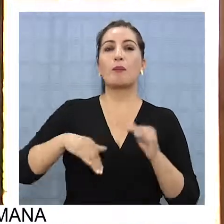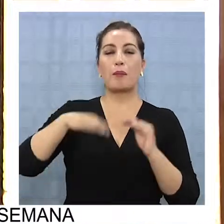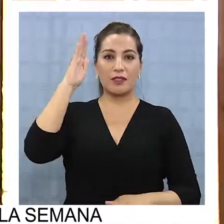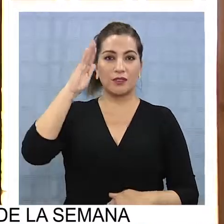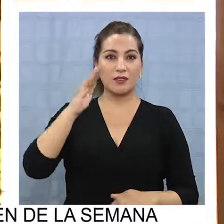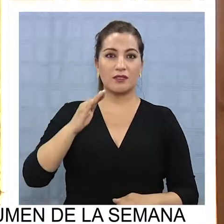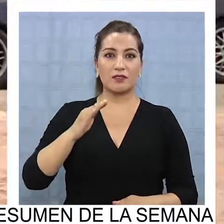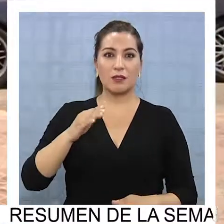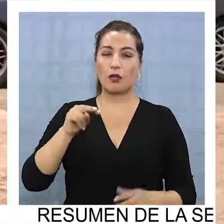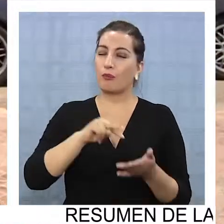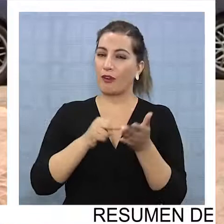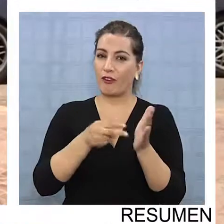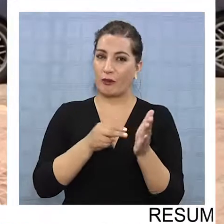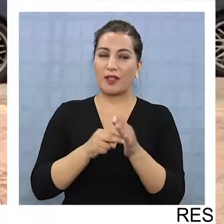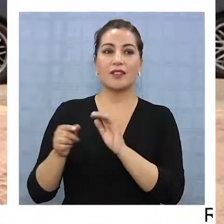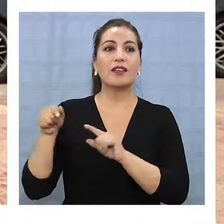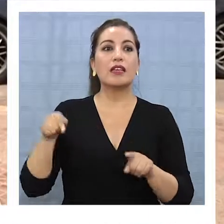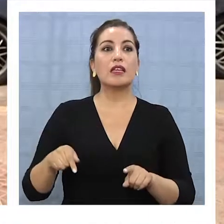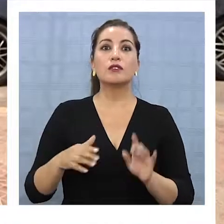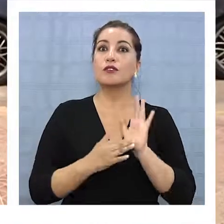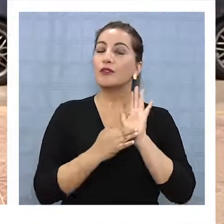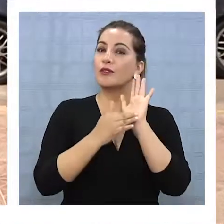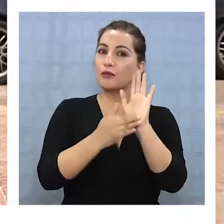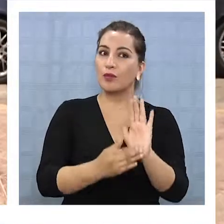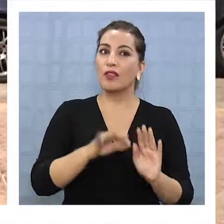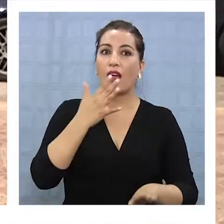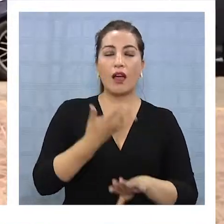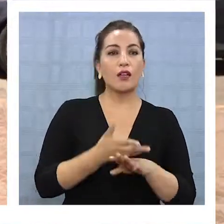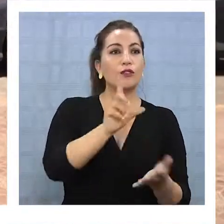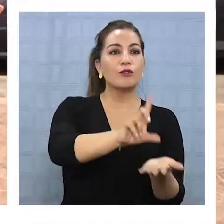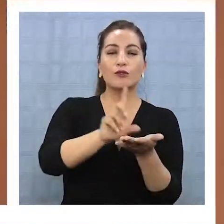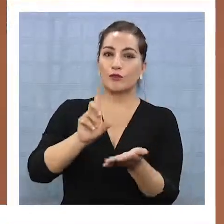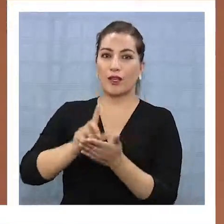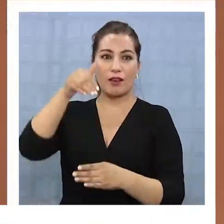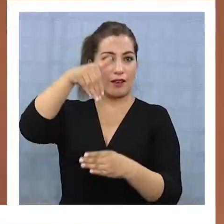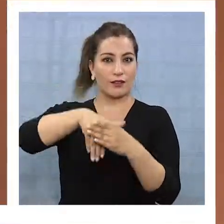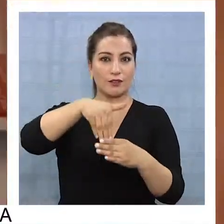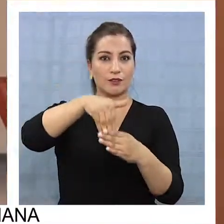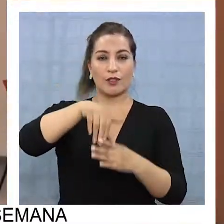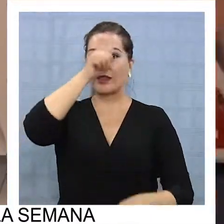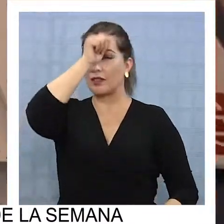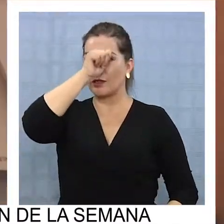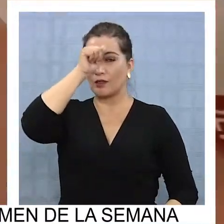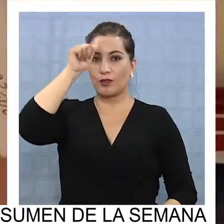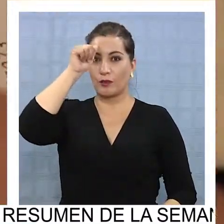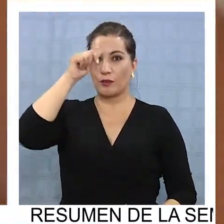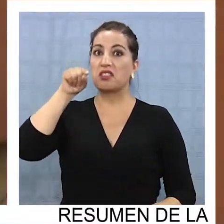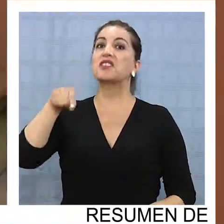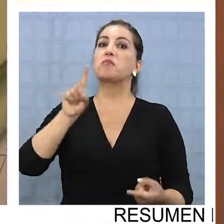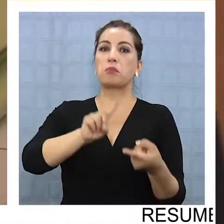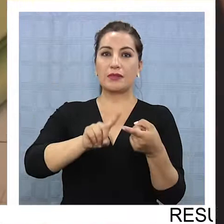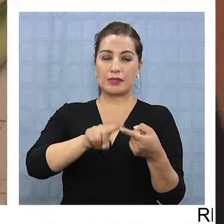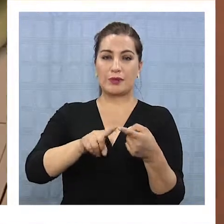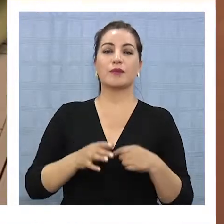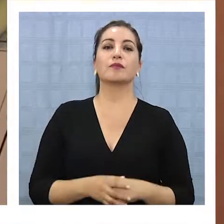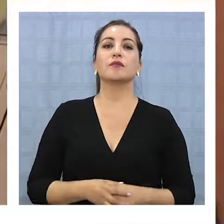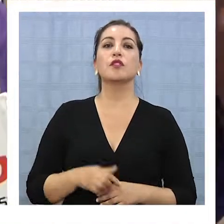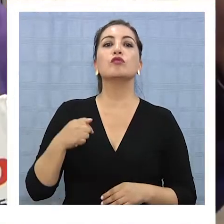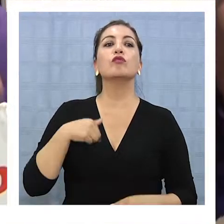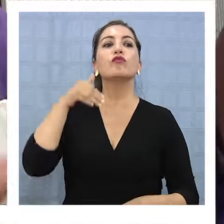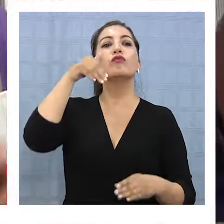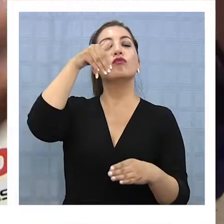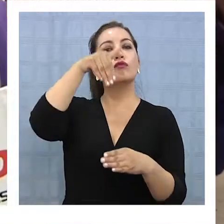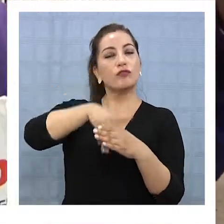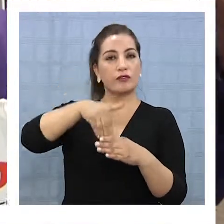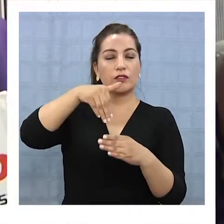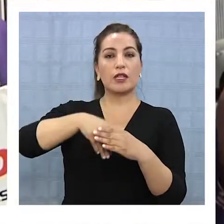golpeada. Pese a estas evidencias, hay sectores que creen que la elección del domingo será participativa. Voy a votar por la